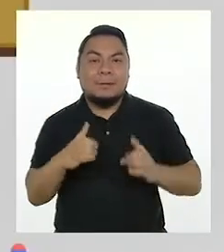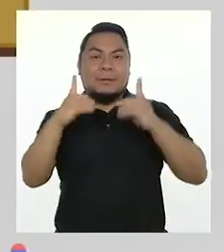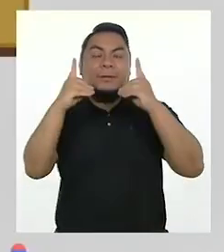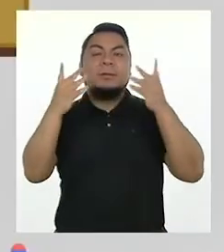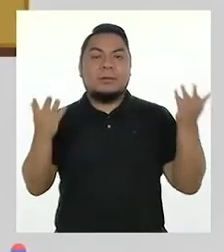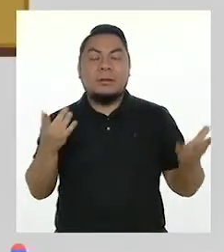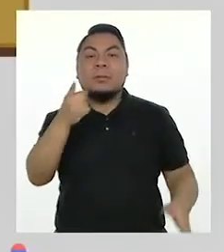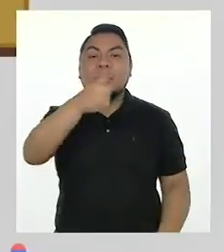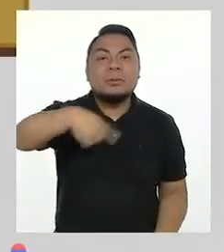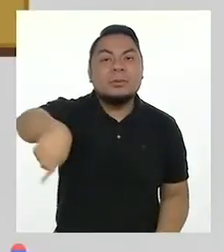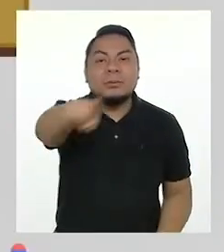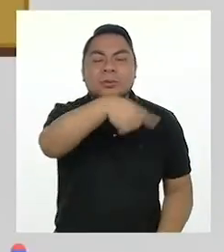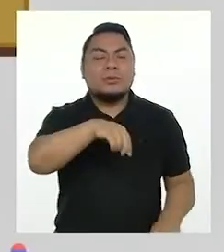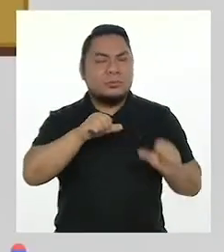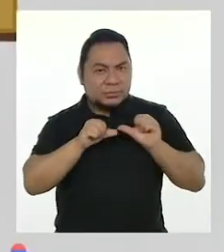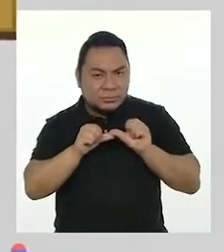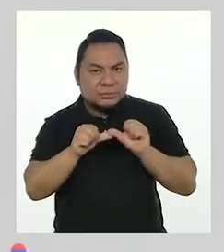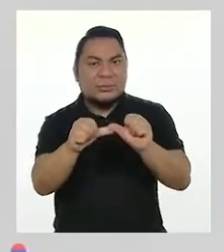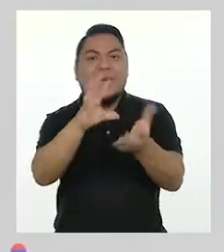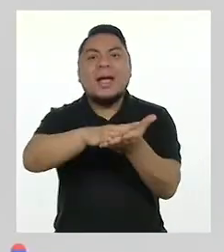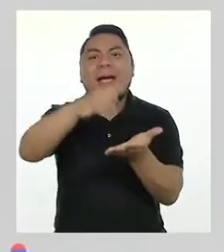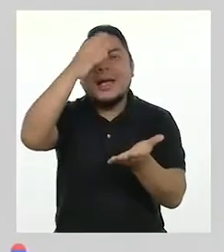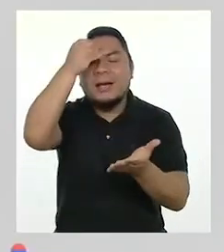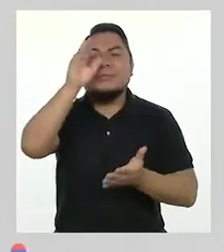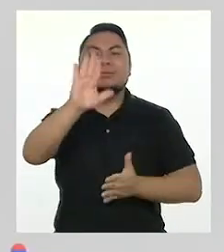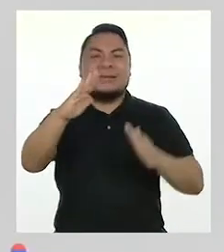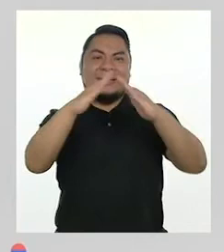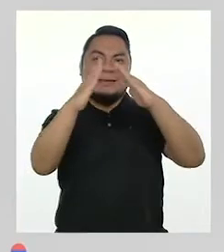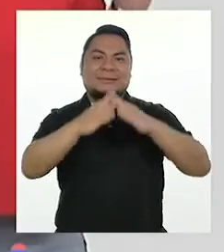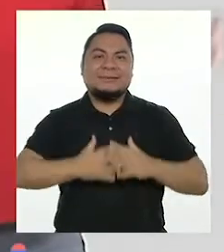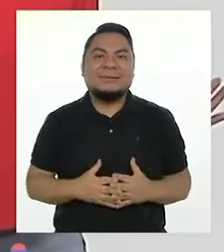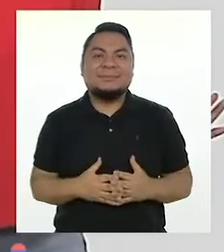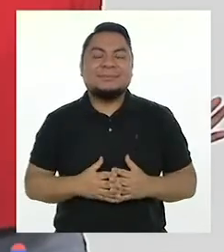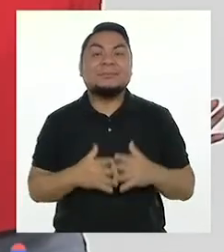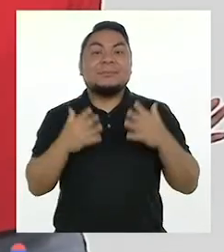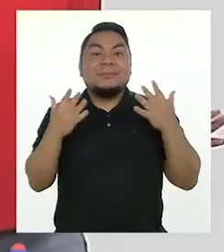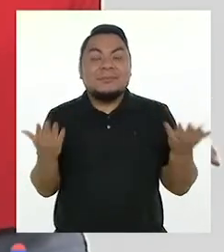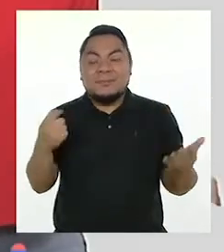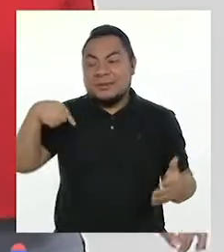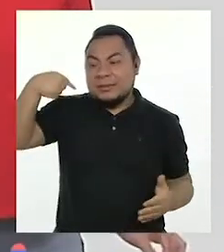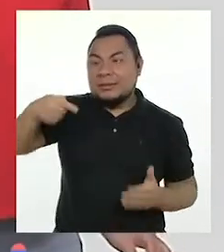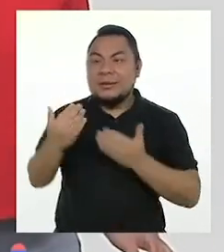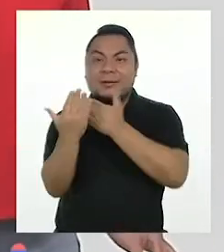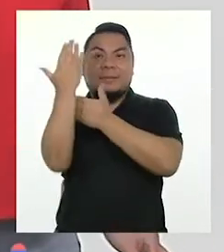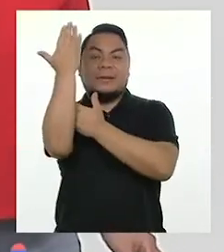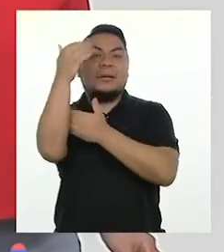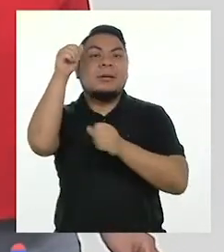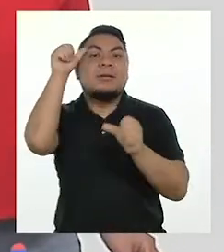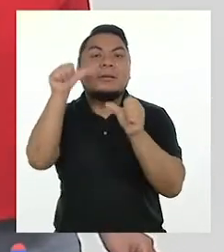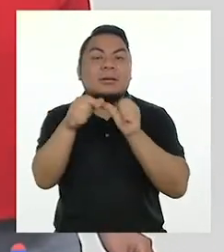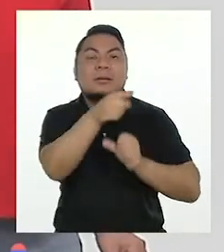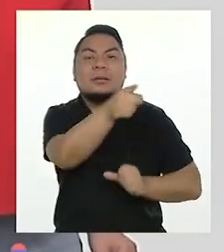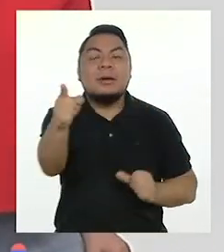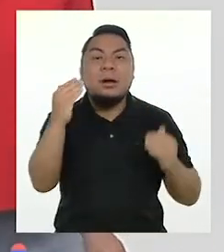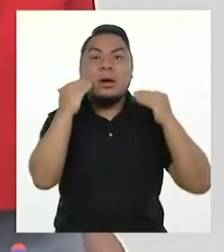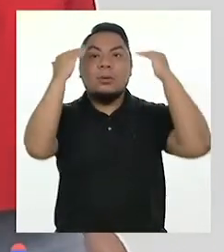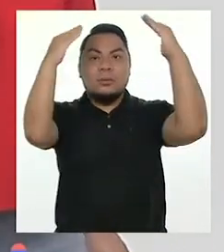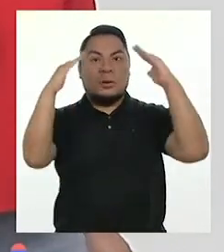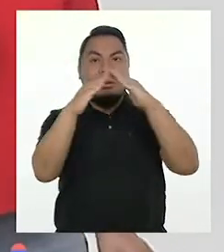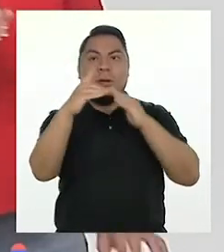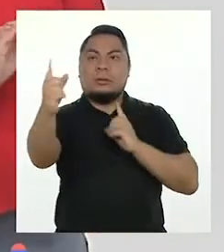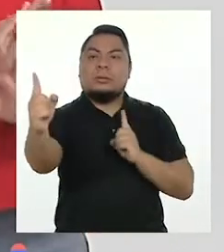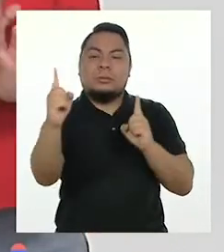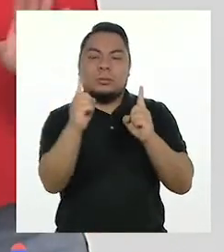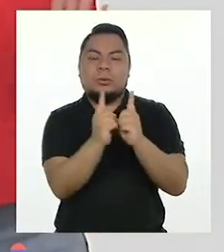Educación para que ustedes continúen aprendiendo desde casa. Y como cada mañana, les recuerdo a los adultos de la casa